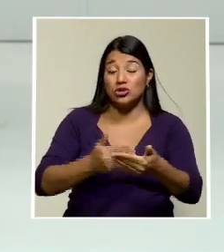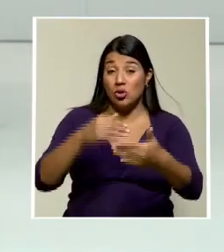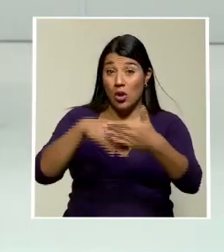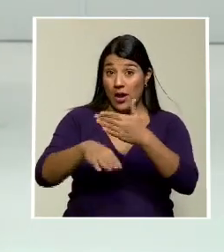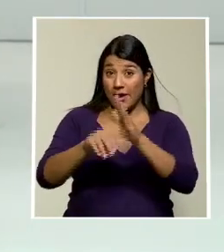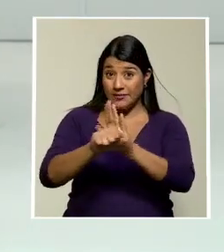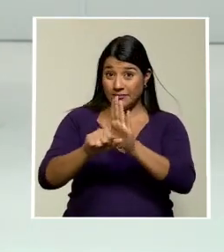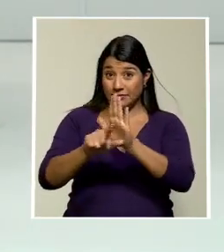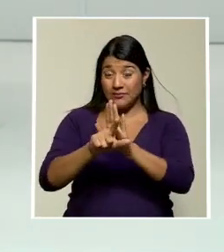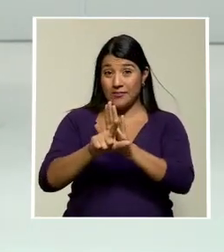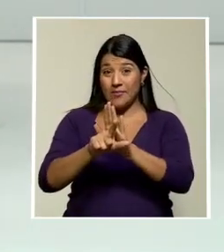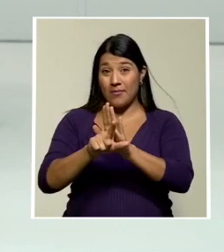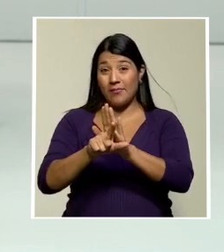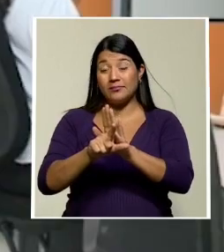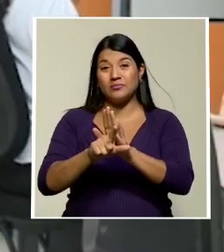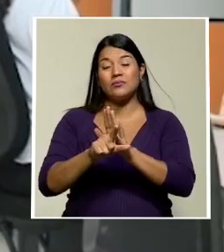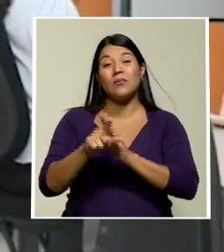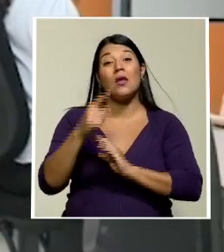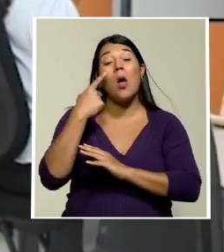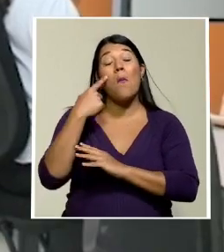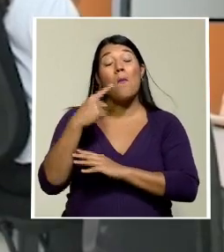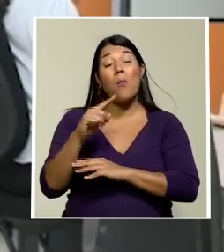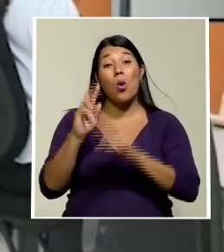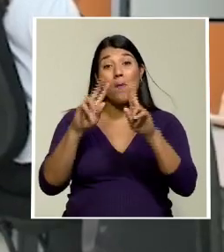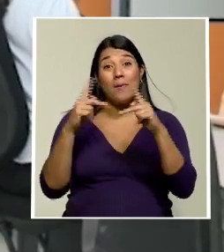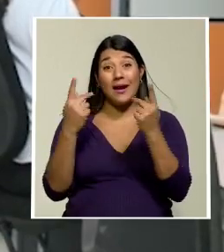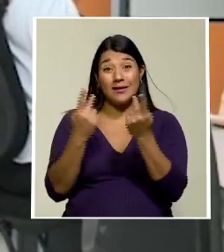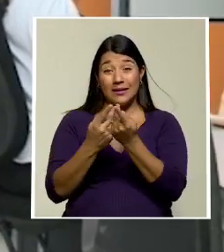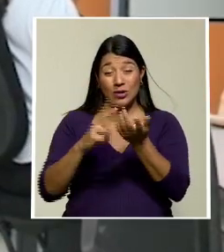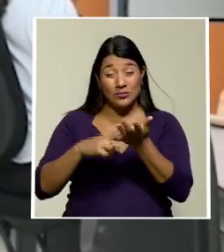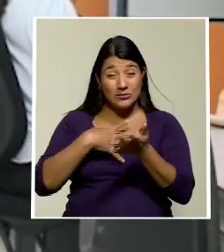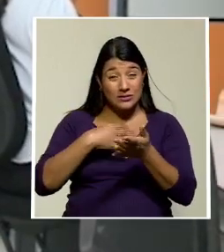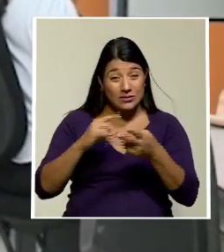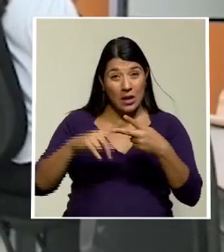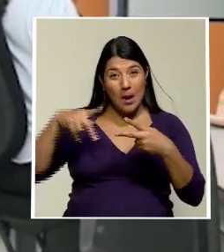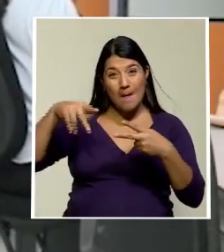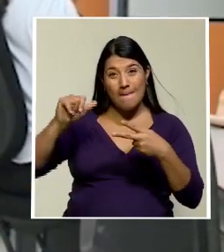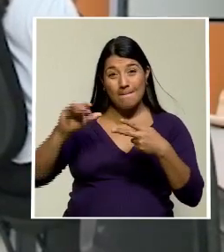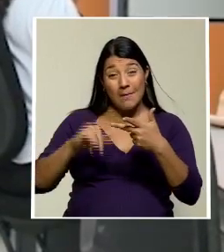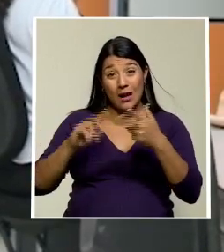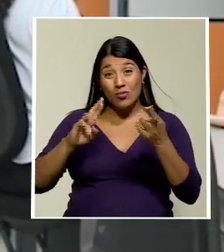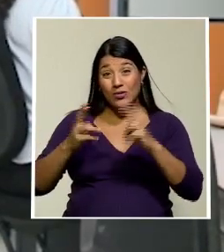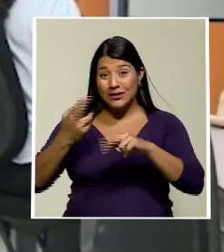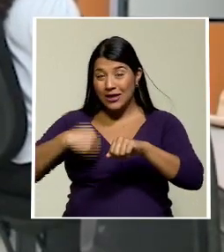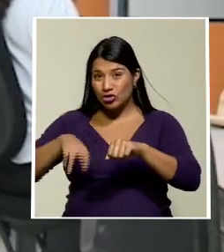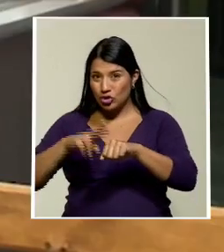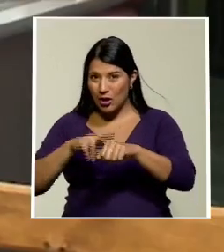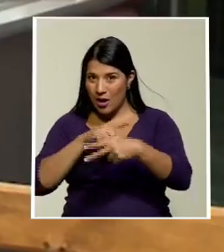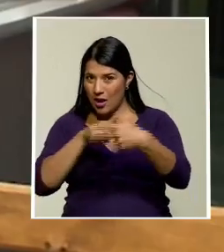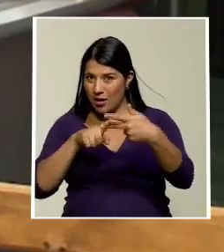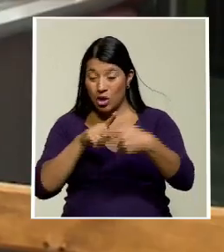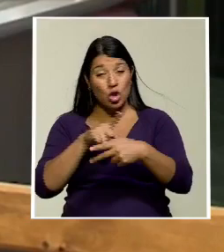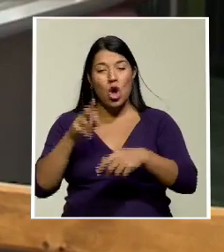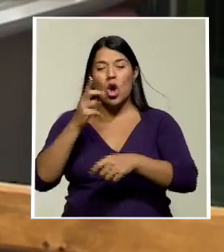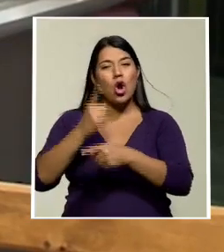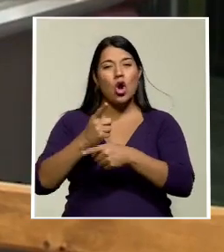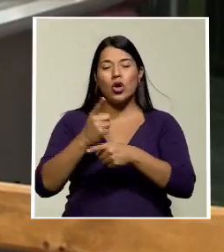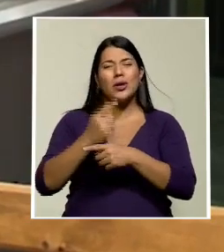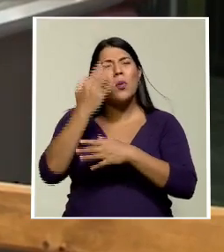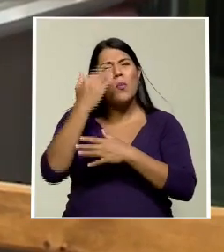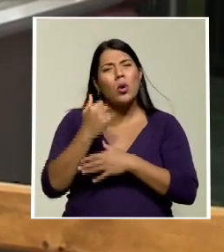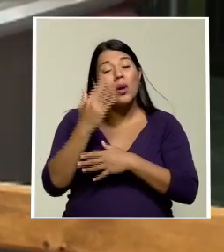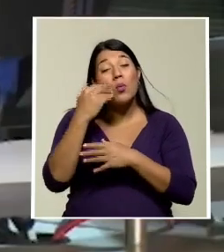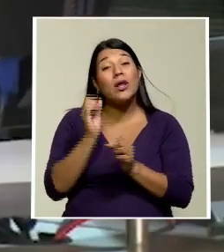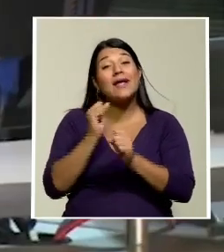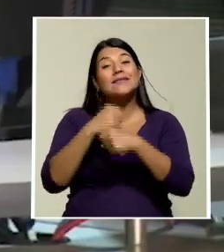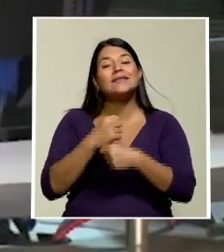bancadas del partido liberación nacional partido de acción ciudadana y restauración nacional es incorrecto ya que estos han hecho la propuesta